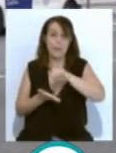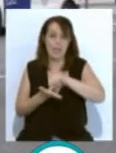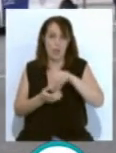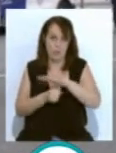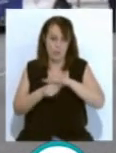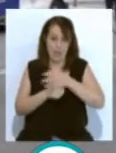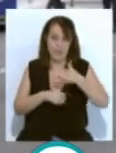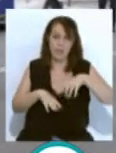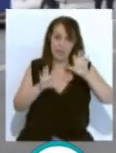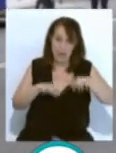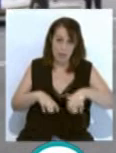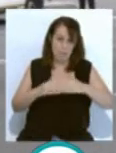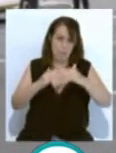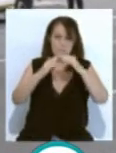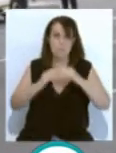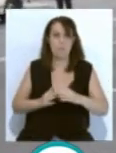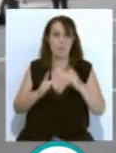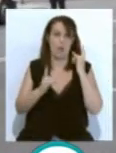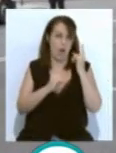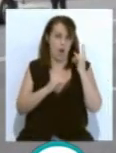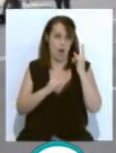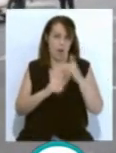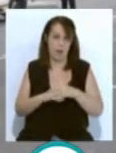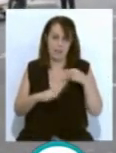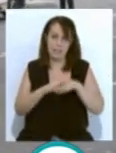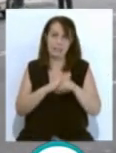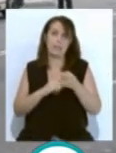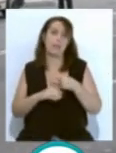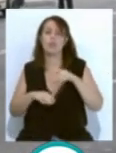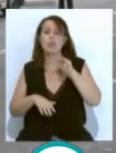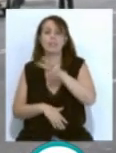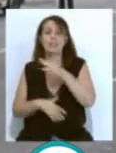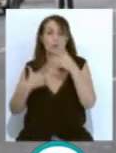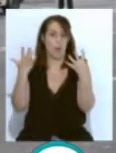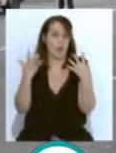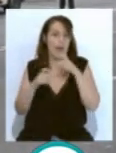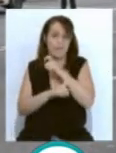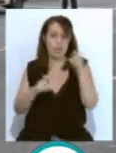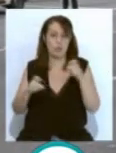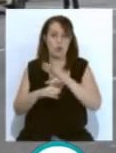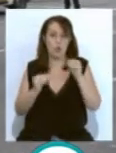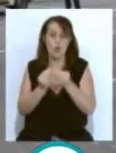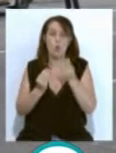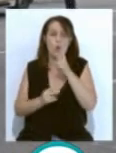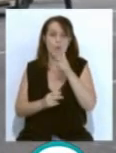Cádiz ha sido la que menos incidencias ha registrado, con 39 avisos junto a Huelva y Jaén.